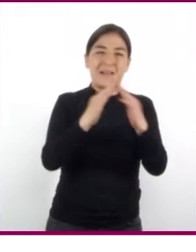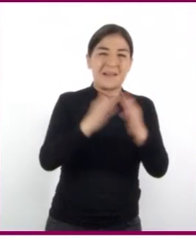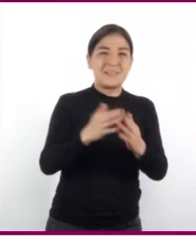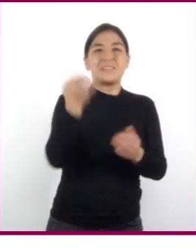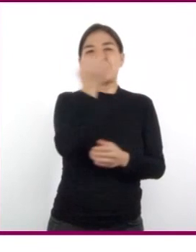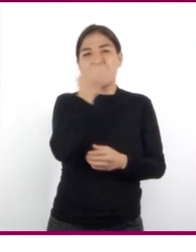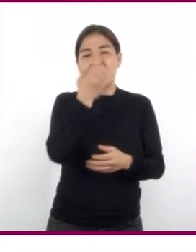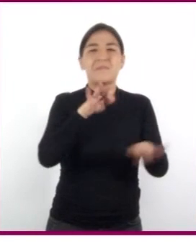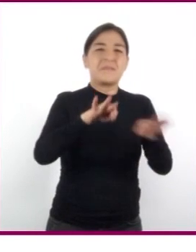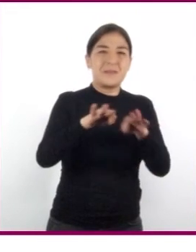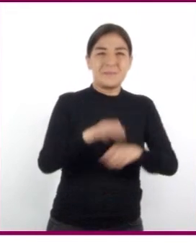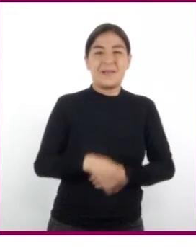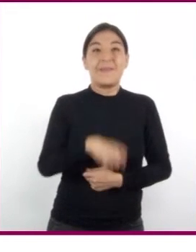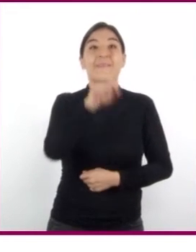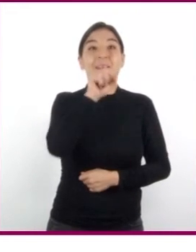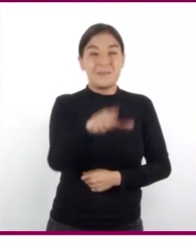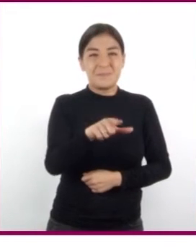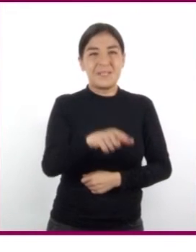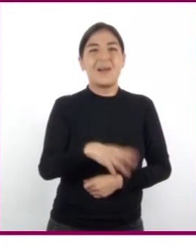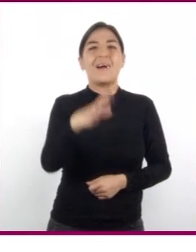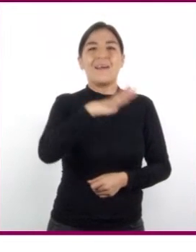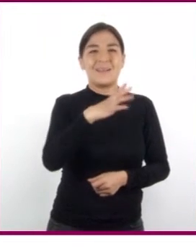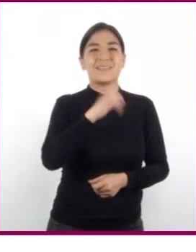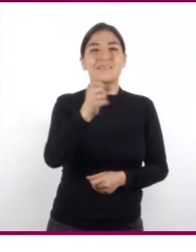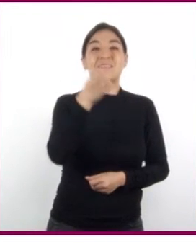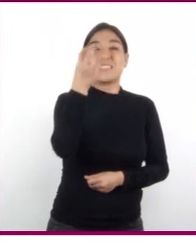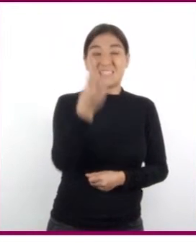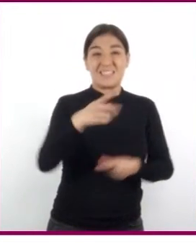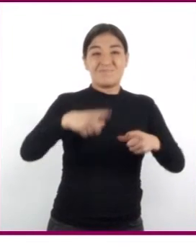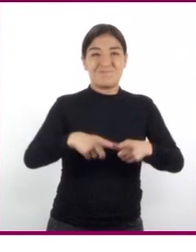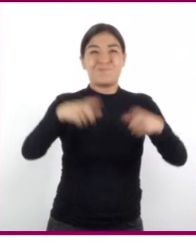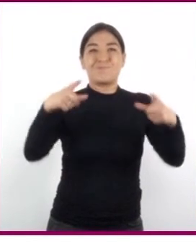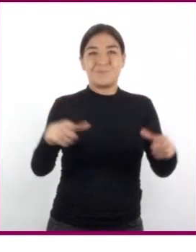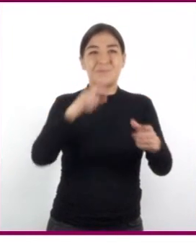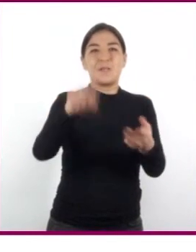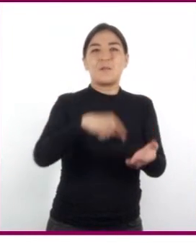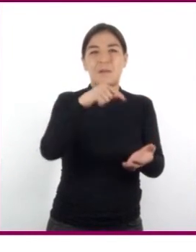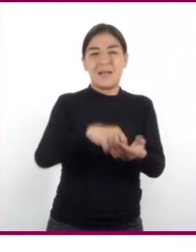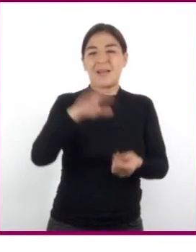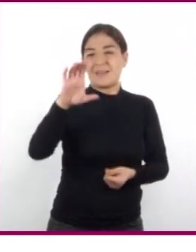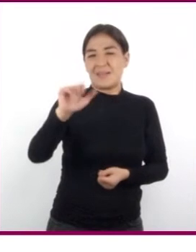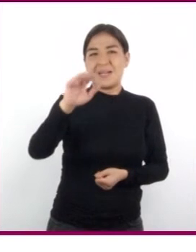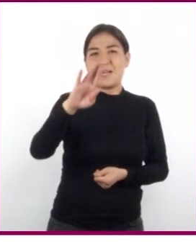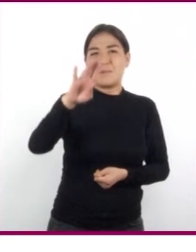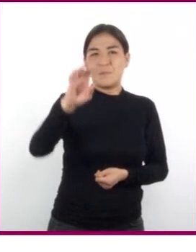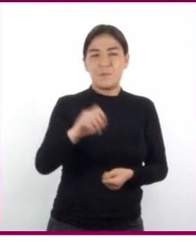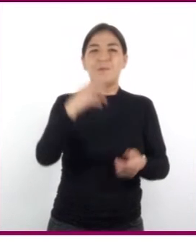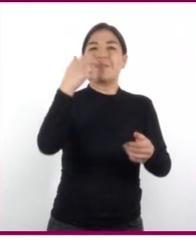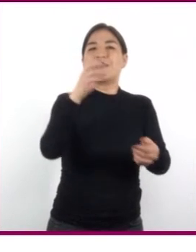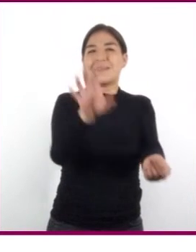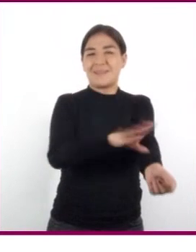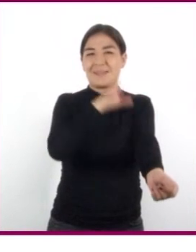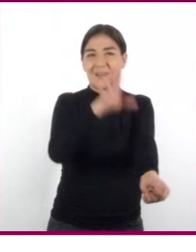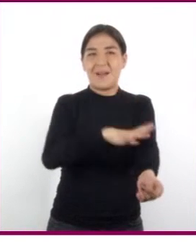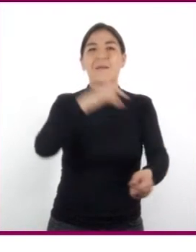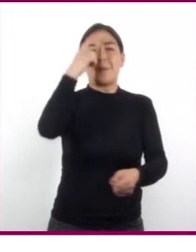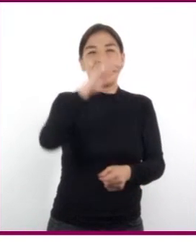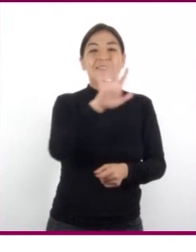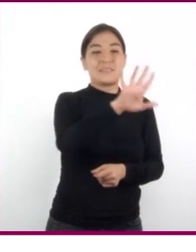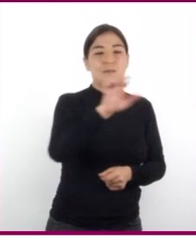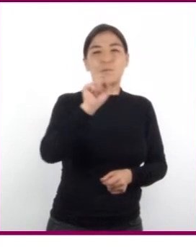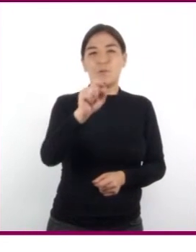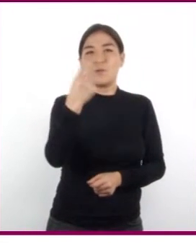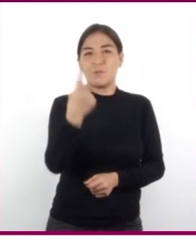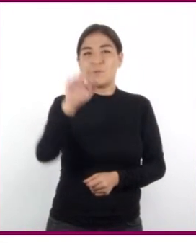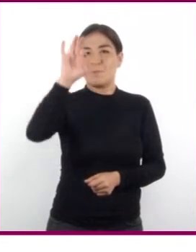trabajo. También tenemos tres grandes plantas carboeléctricas que aportan el 5.1